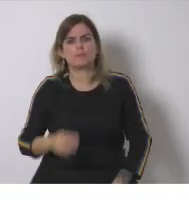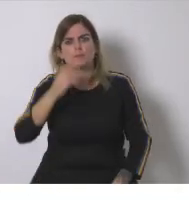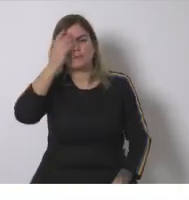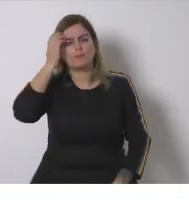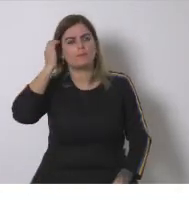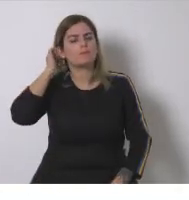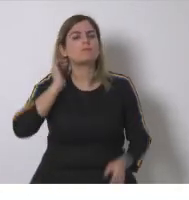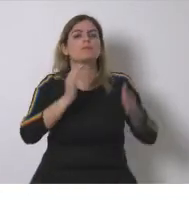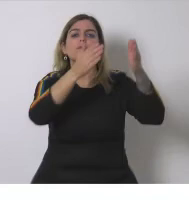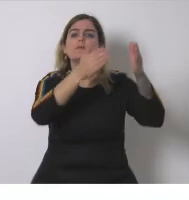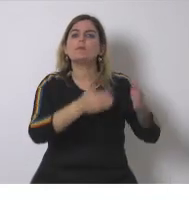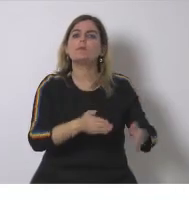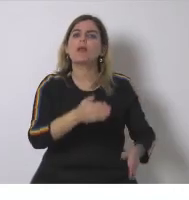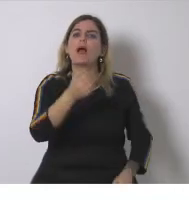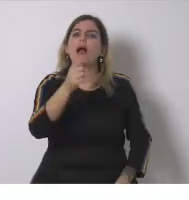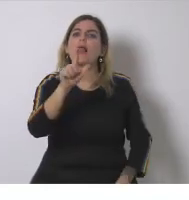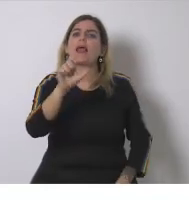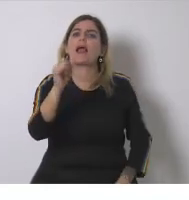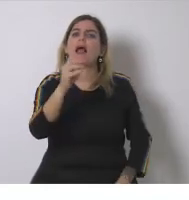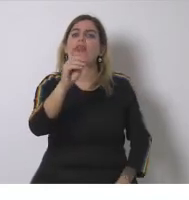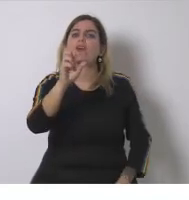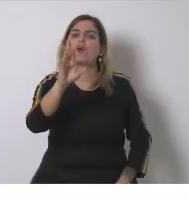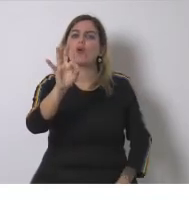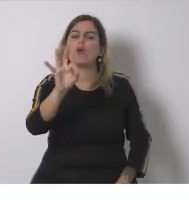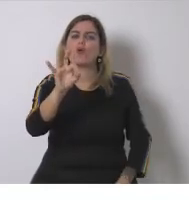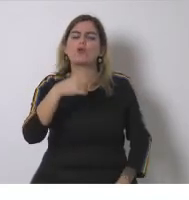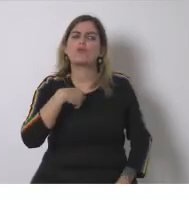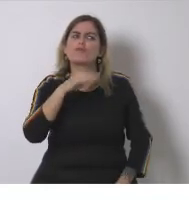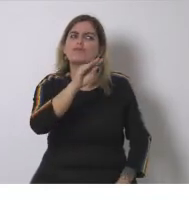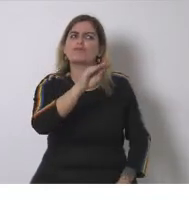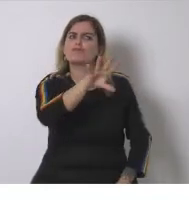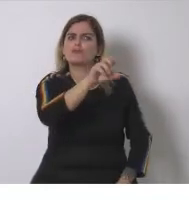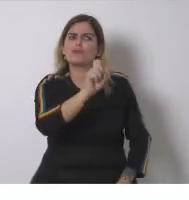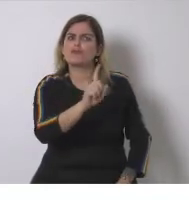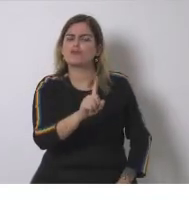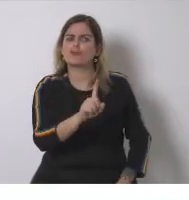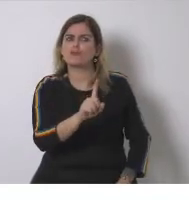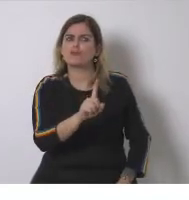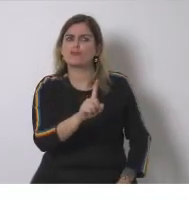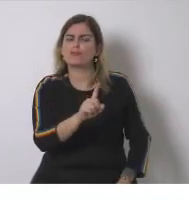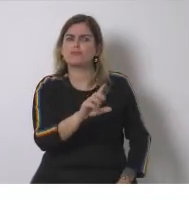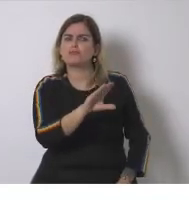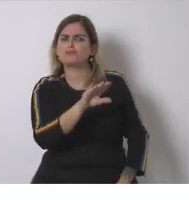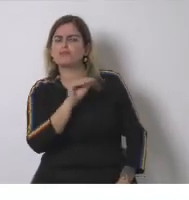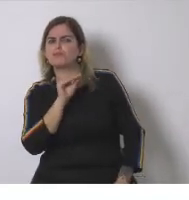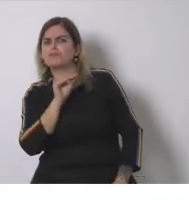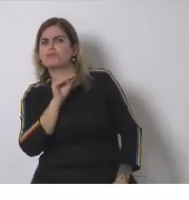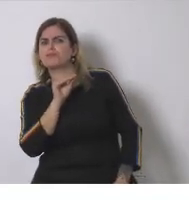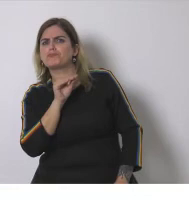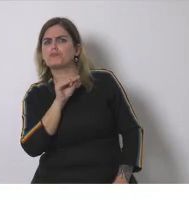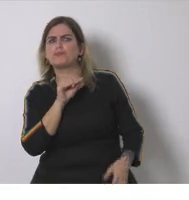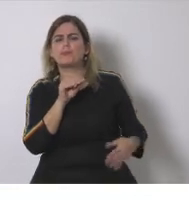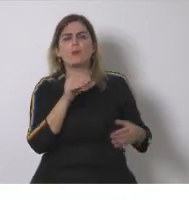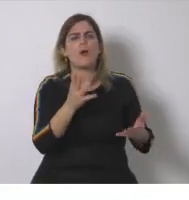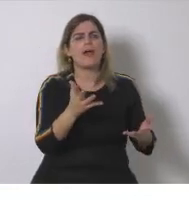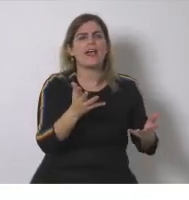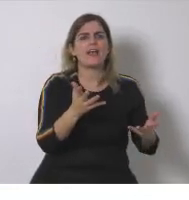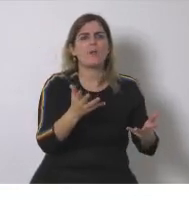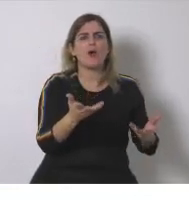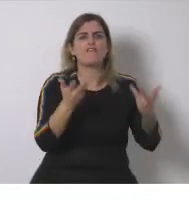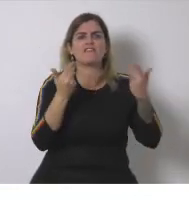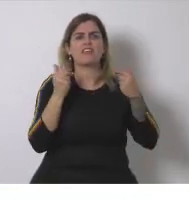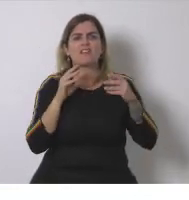hay en este sentido? para Alejandro de UNED no entiendo por qué no hay una